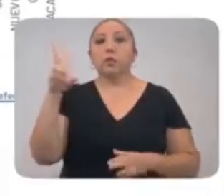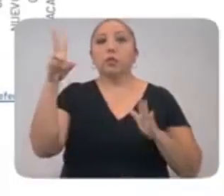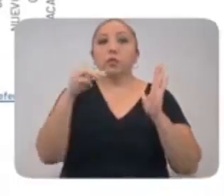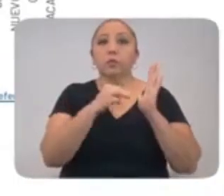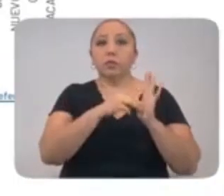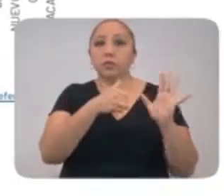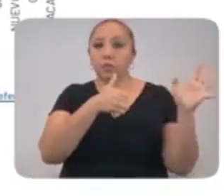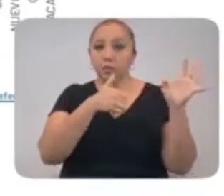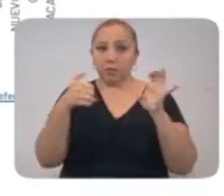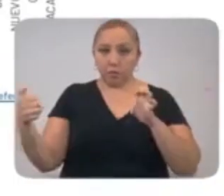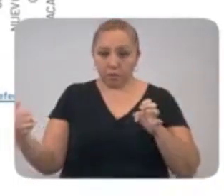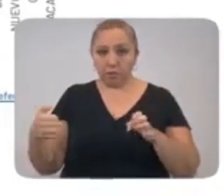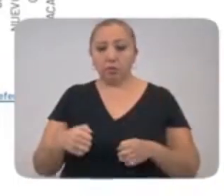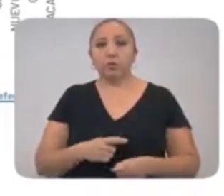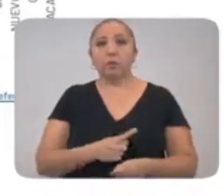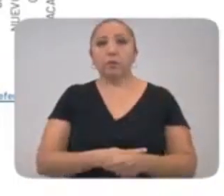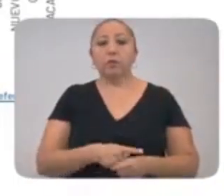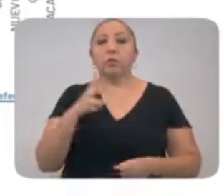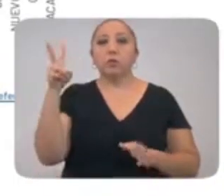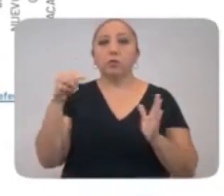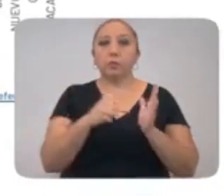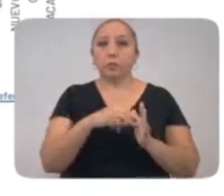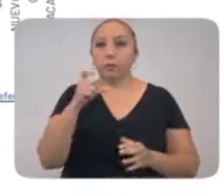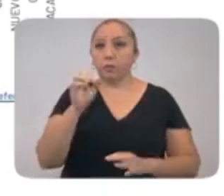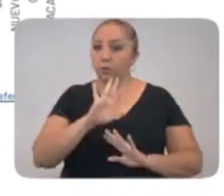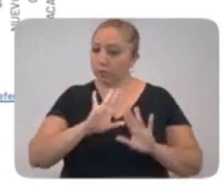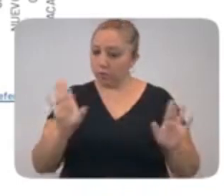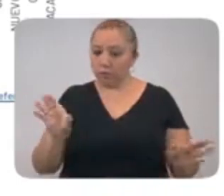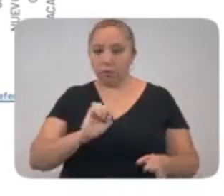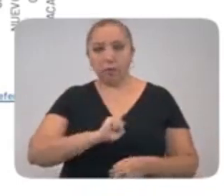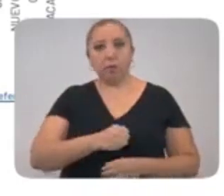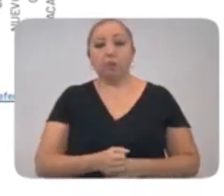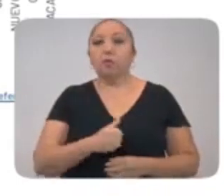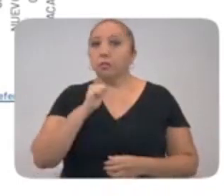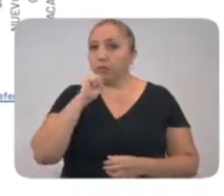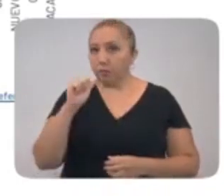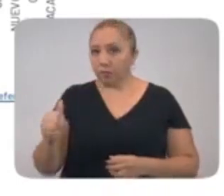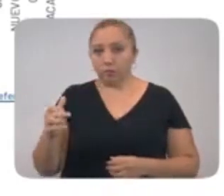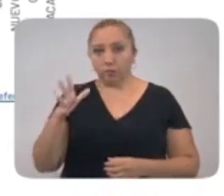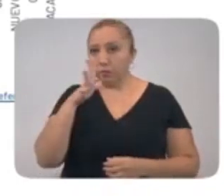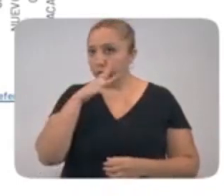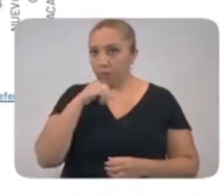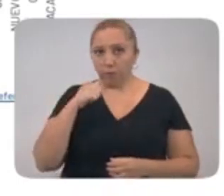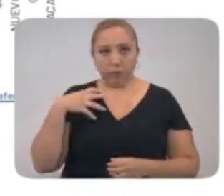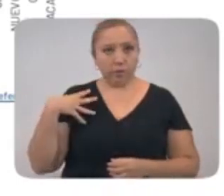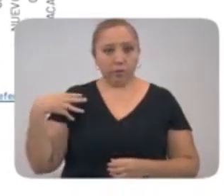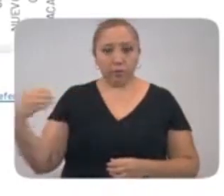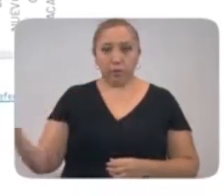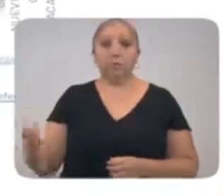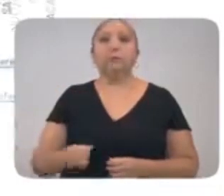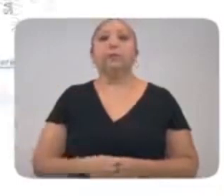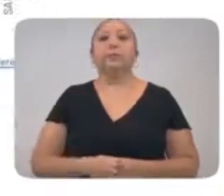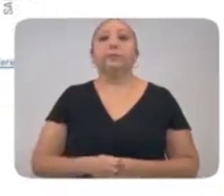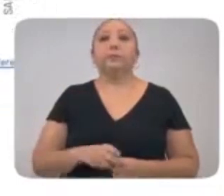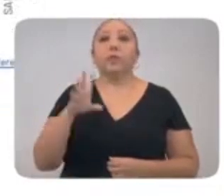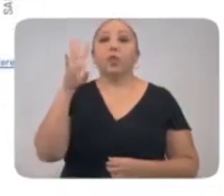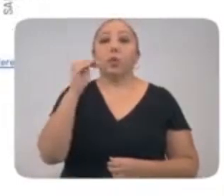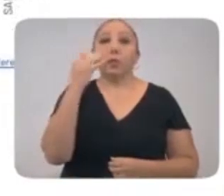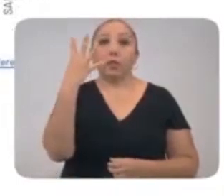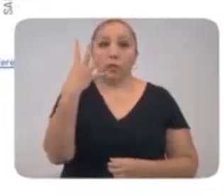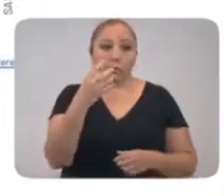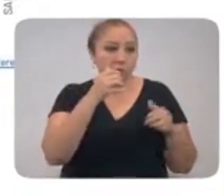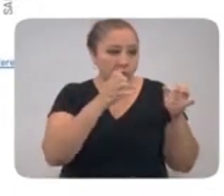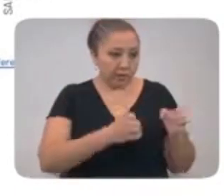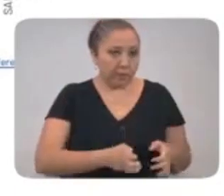2.600 casos confirmados, 2021 ya se recuperaron. No presentan síntomas ni pueden contagiar. 94